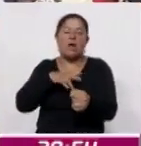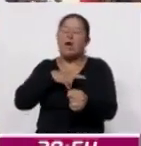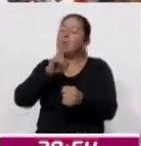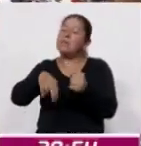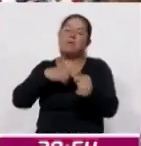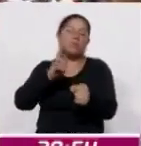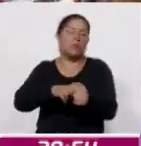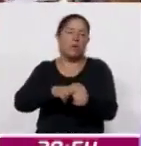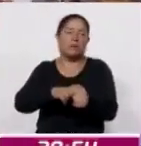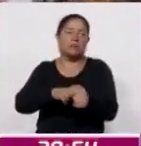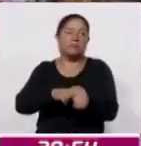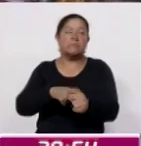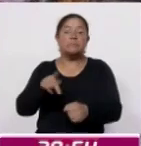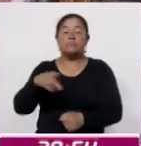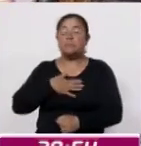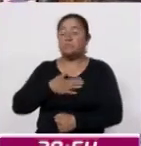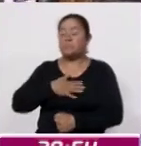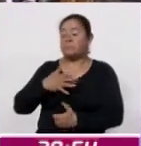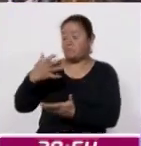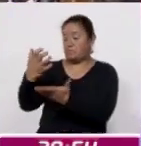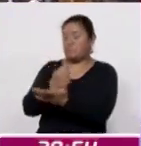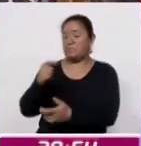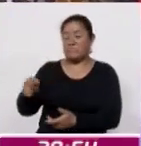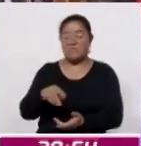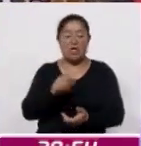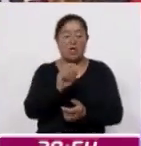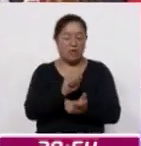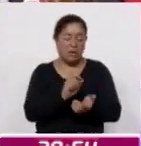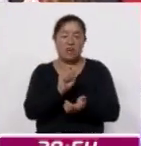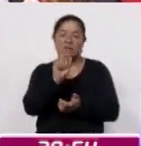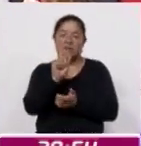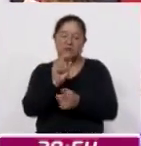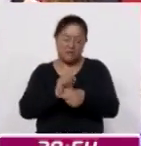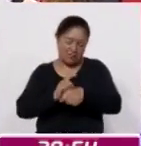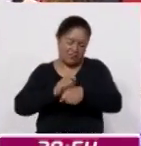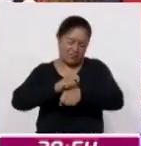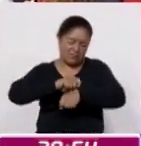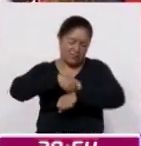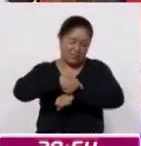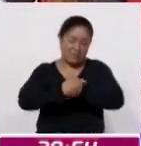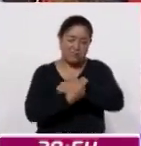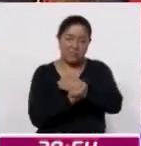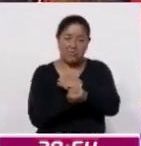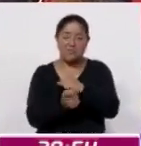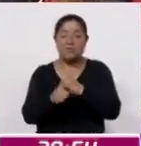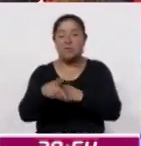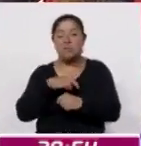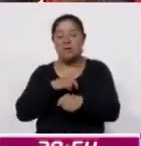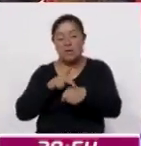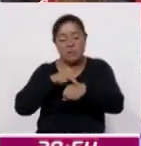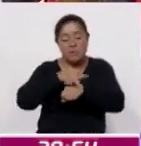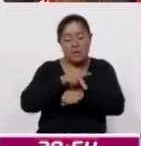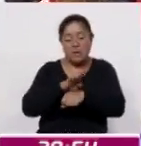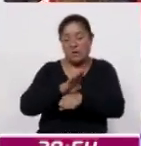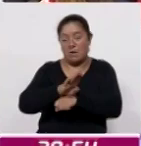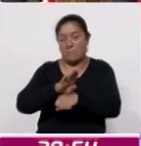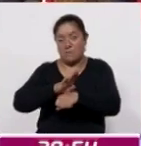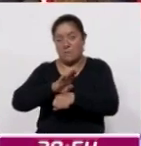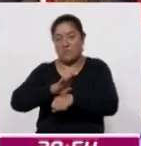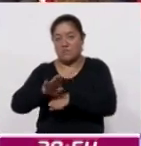naturales, los obtuve de la grana cochinilla, palo de Brasil, una mezcla de añil y